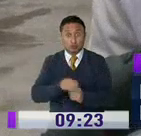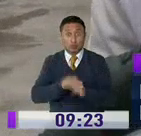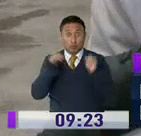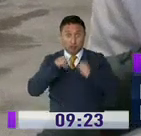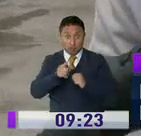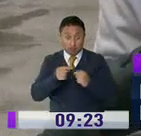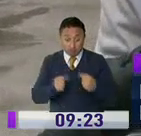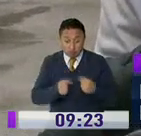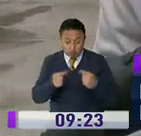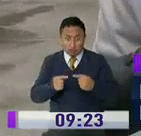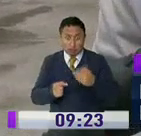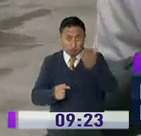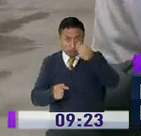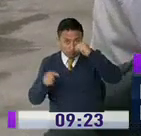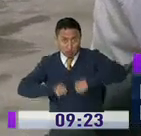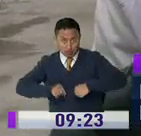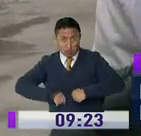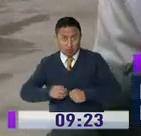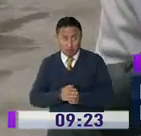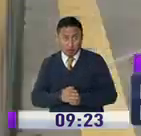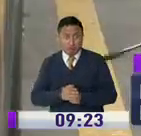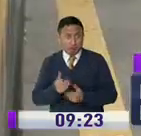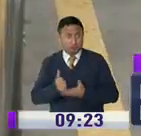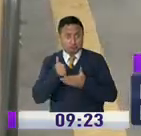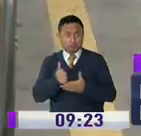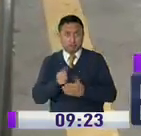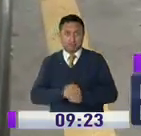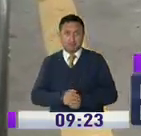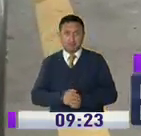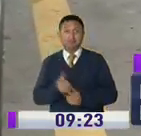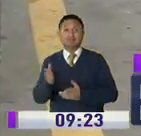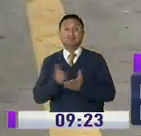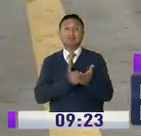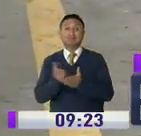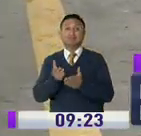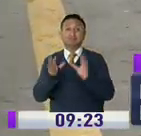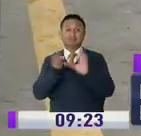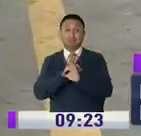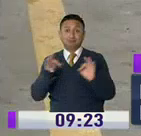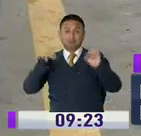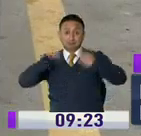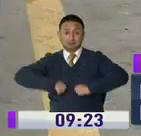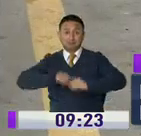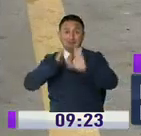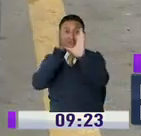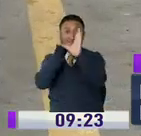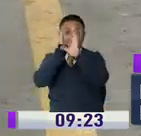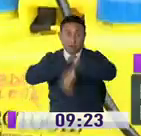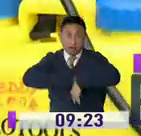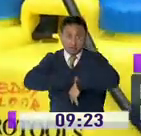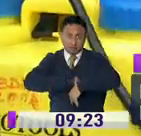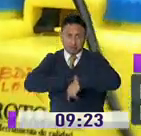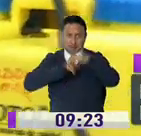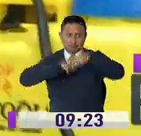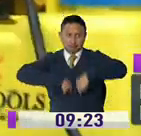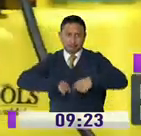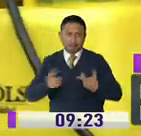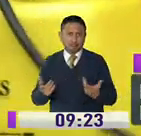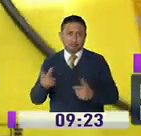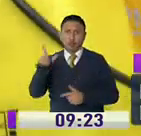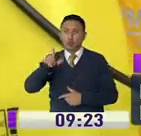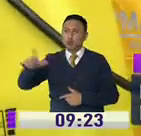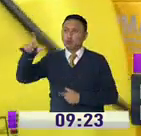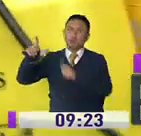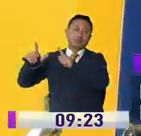desean hacerlo de manera diaria, estamos prestos para colaborar. Este servicio de desinfección, que es completamente gratuito, está disponible de